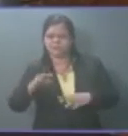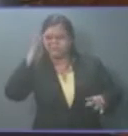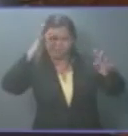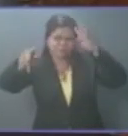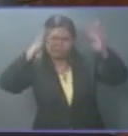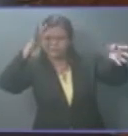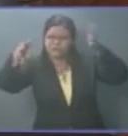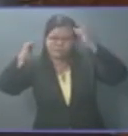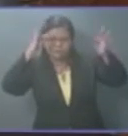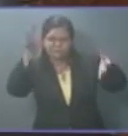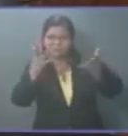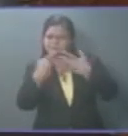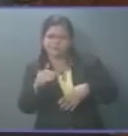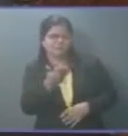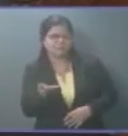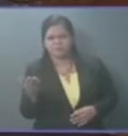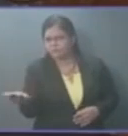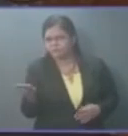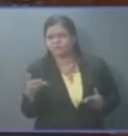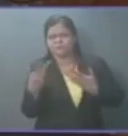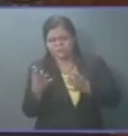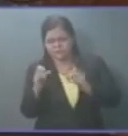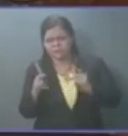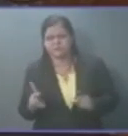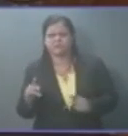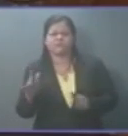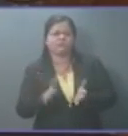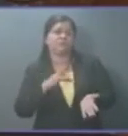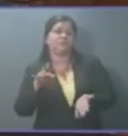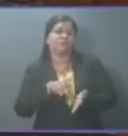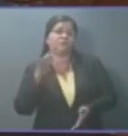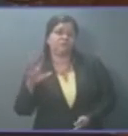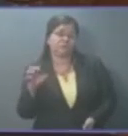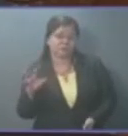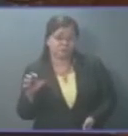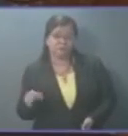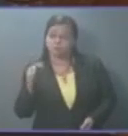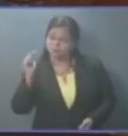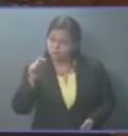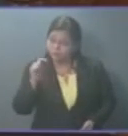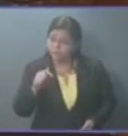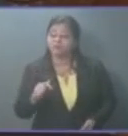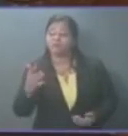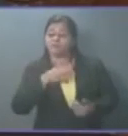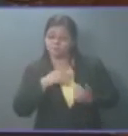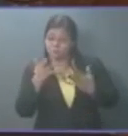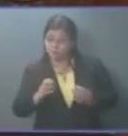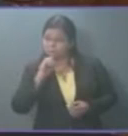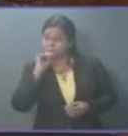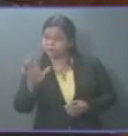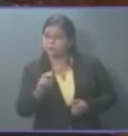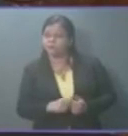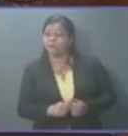a lo que mejor le salga y le dé oportunidad de robar. Es por eso entonces, presidente, vuelvo a